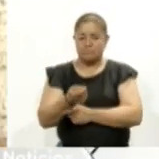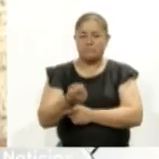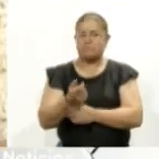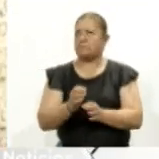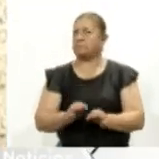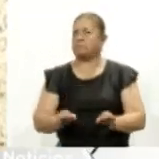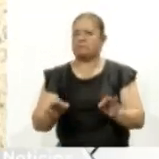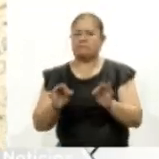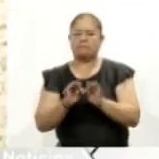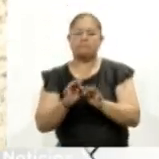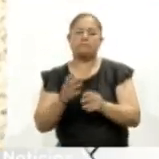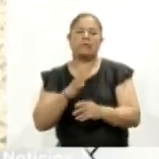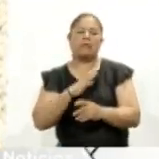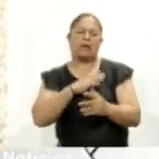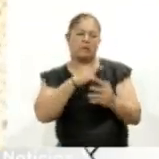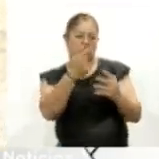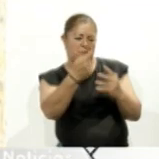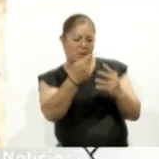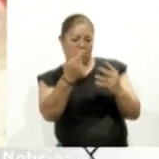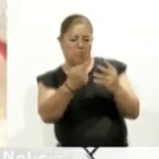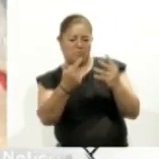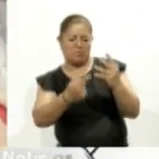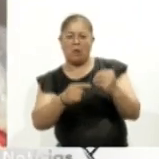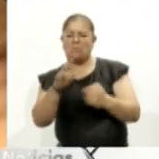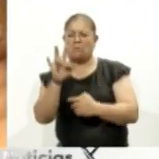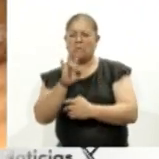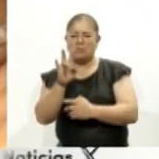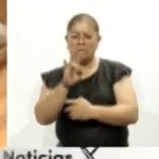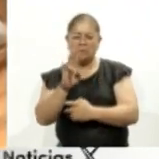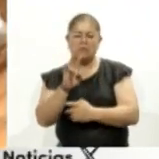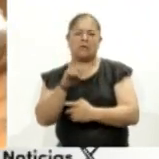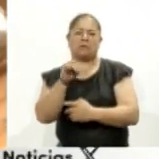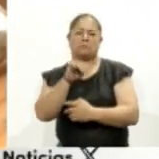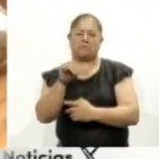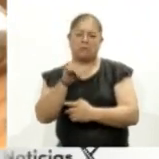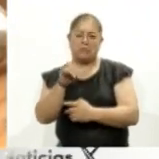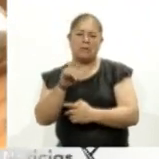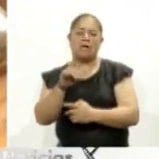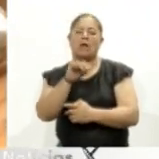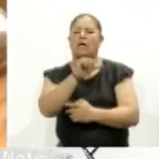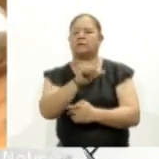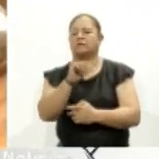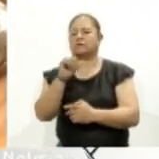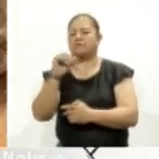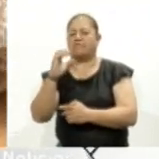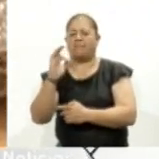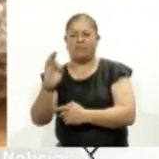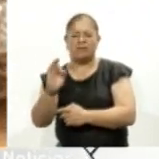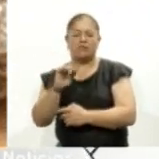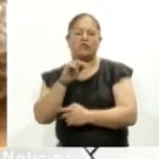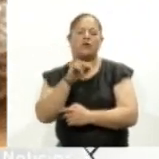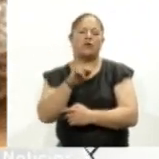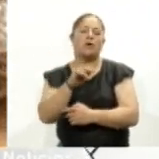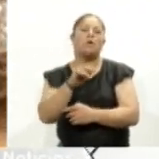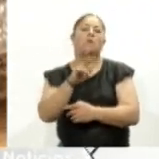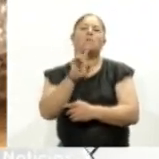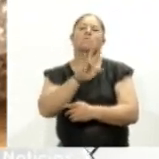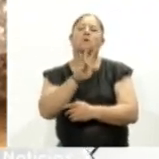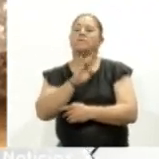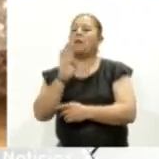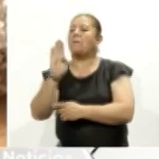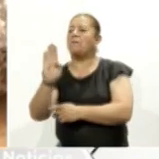importantes de proteínas minerales y vitaminas naturales así como de ácido fólico niacina calcio